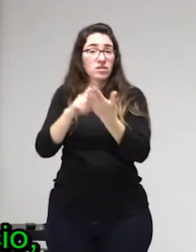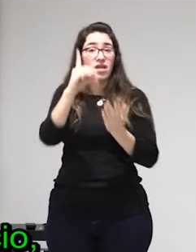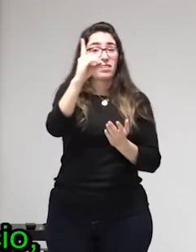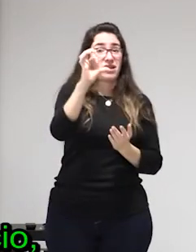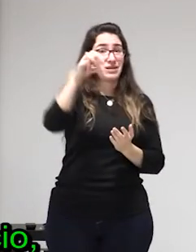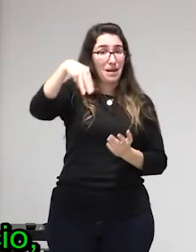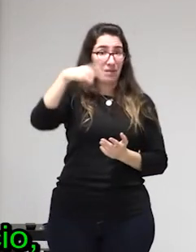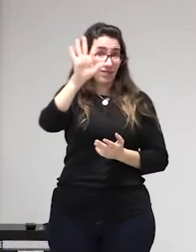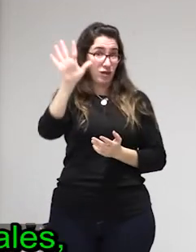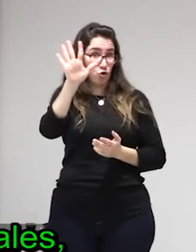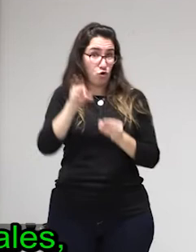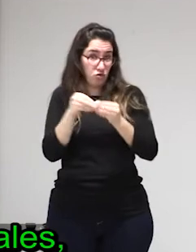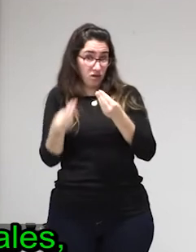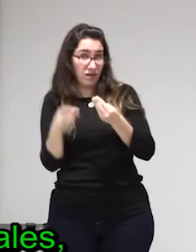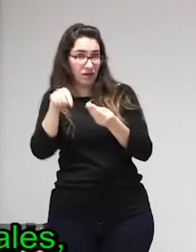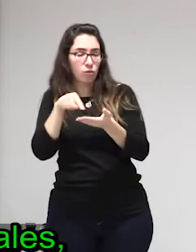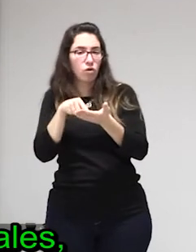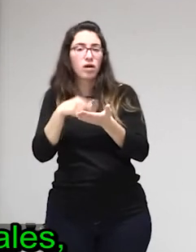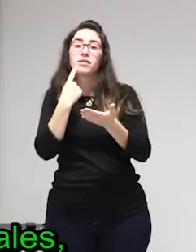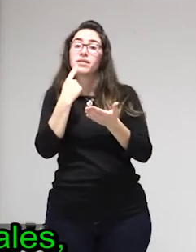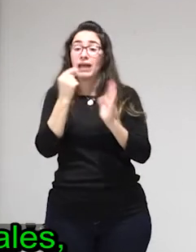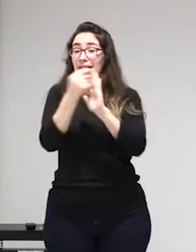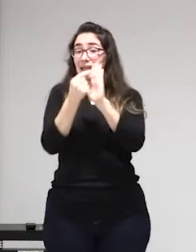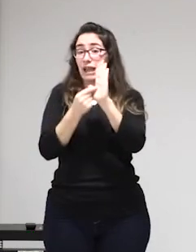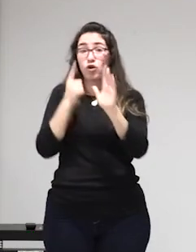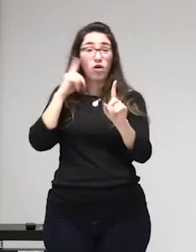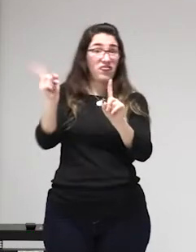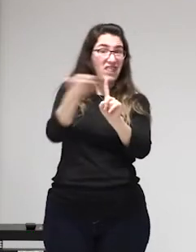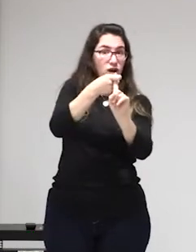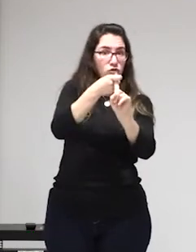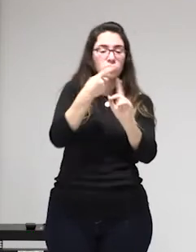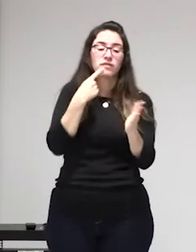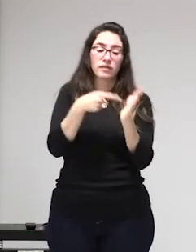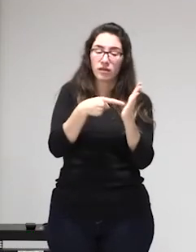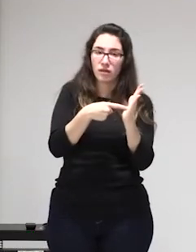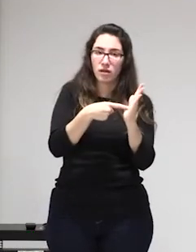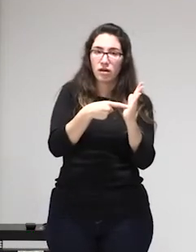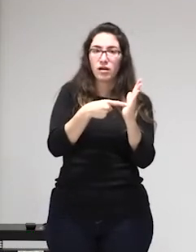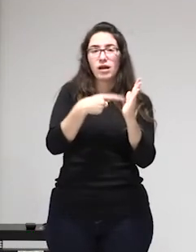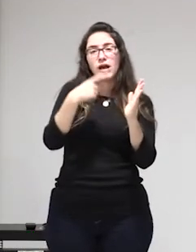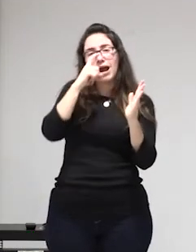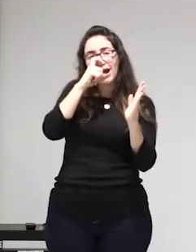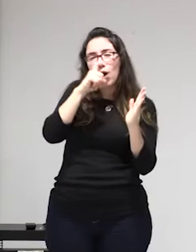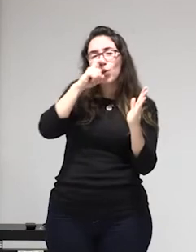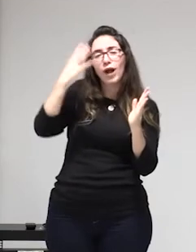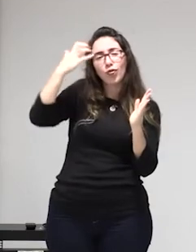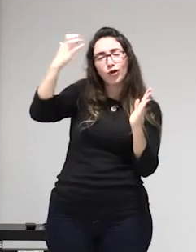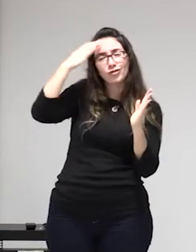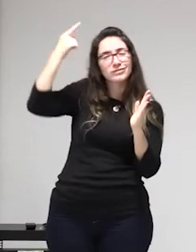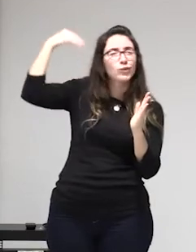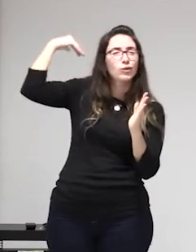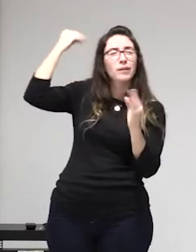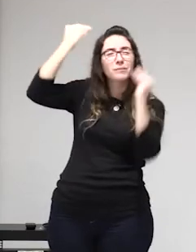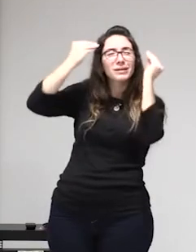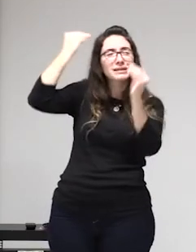condiciones de ejercicio acabemos con las ordenanzas municipales demos herramientas psicológicas y legales a las mujeres para que se